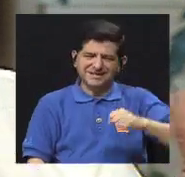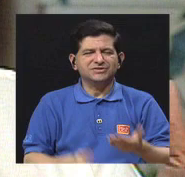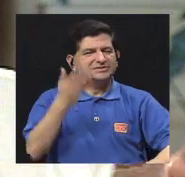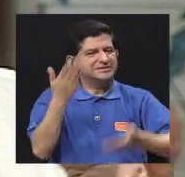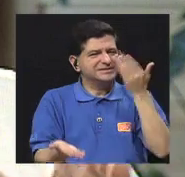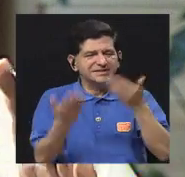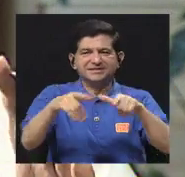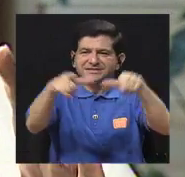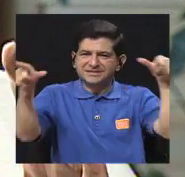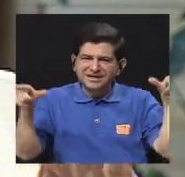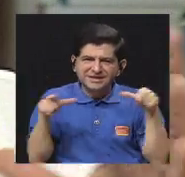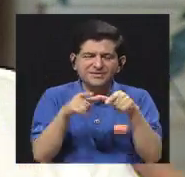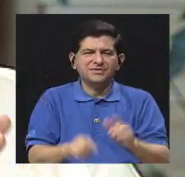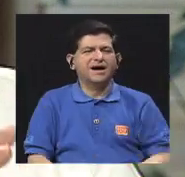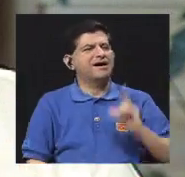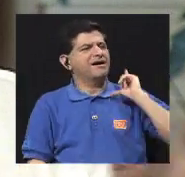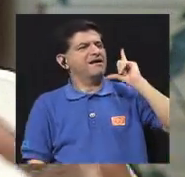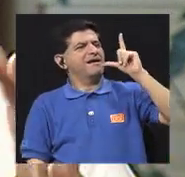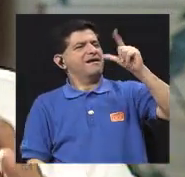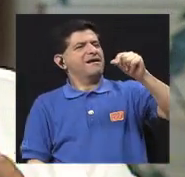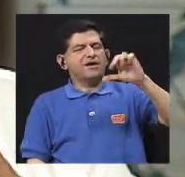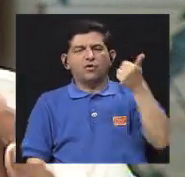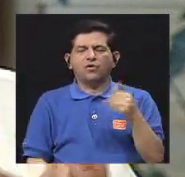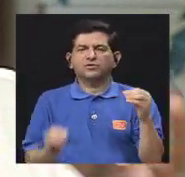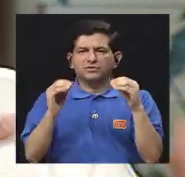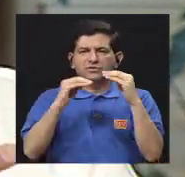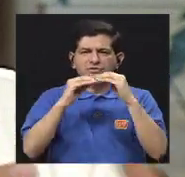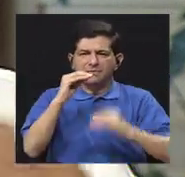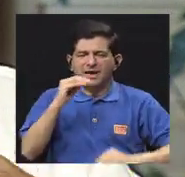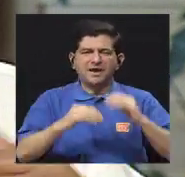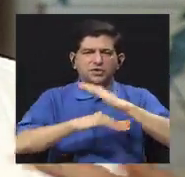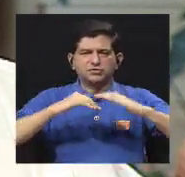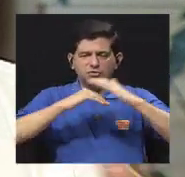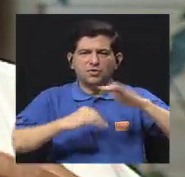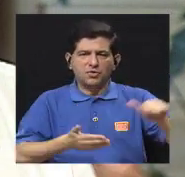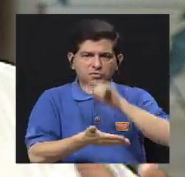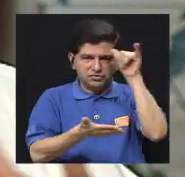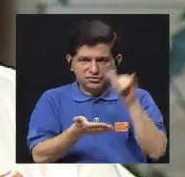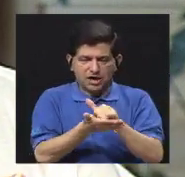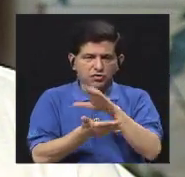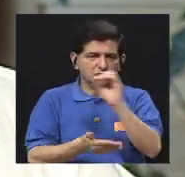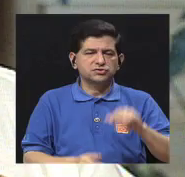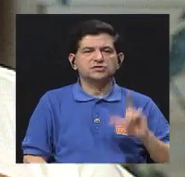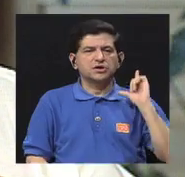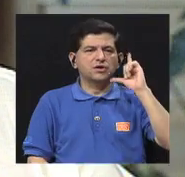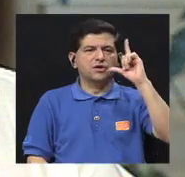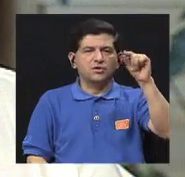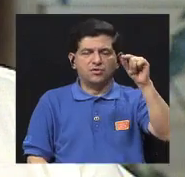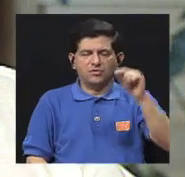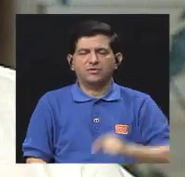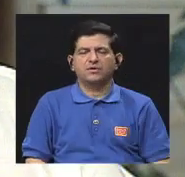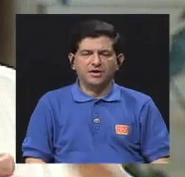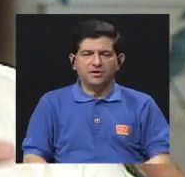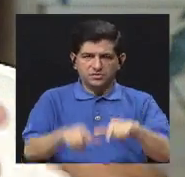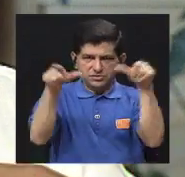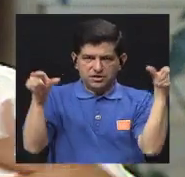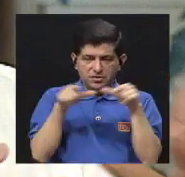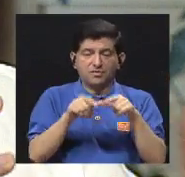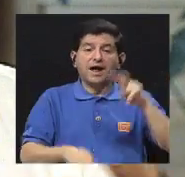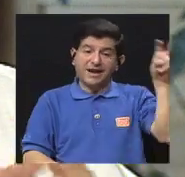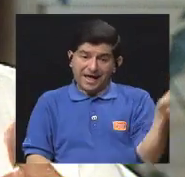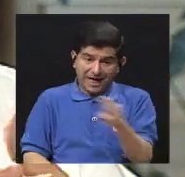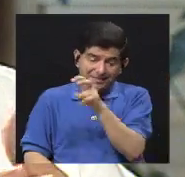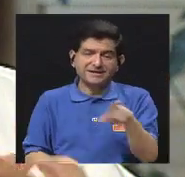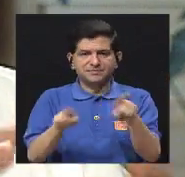inclusive, hay lugares más lejanas, otros más incómodos, más cerca, en San José o en las zonas alejadas, entonces, el